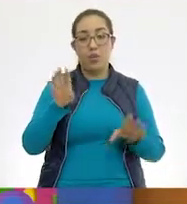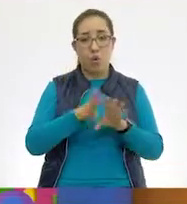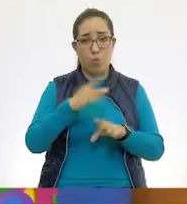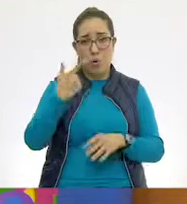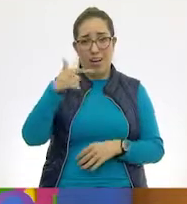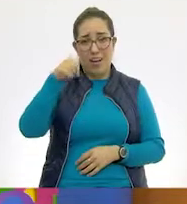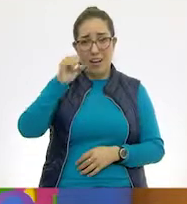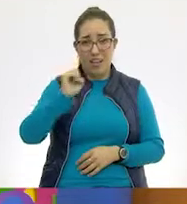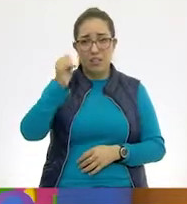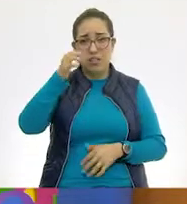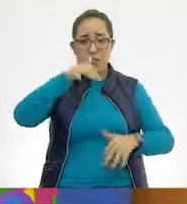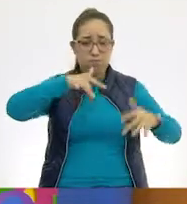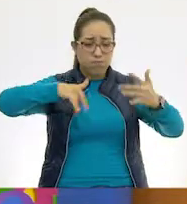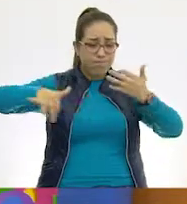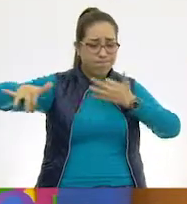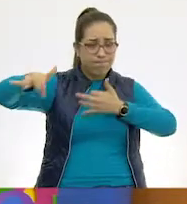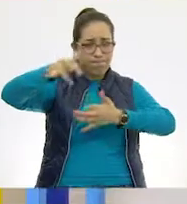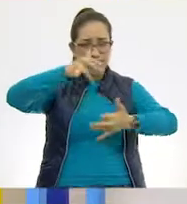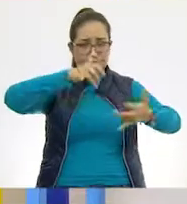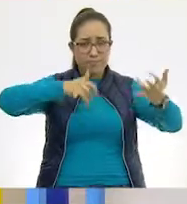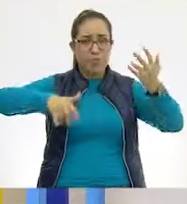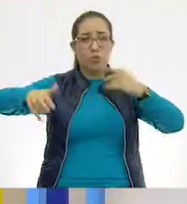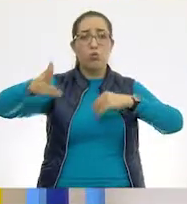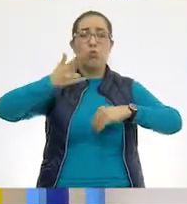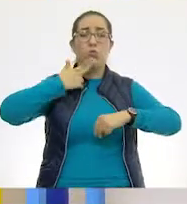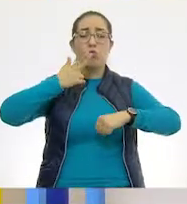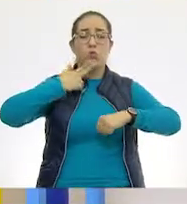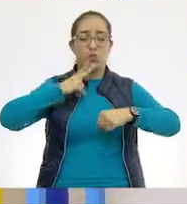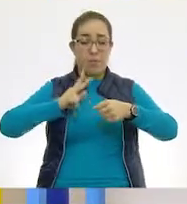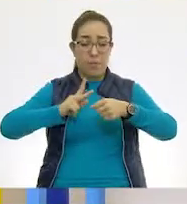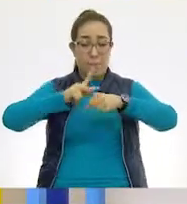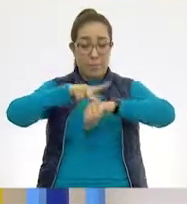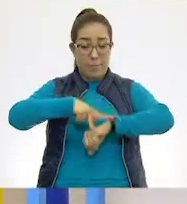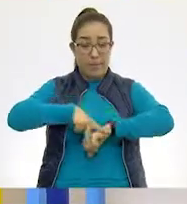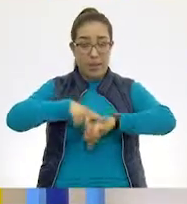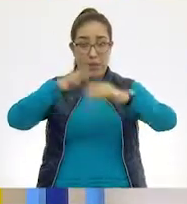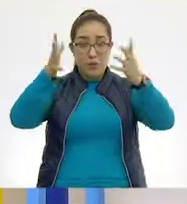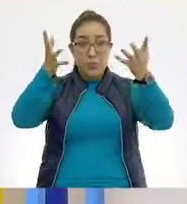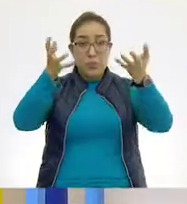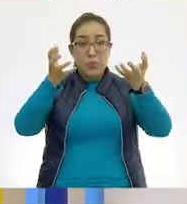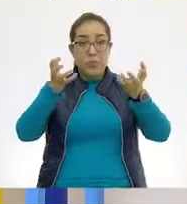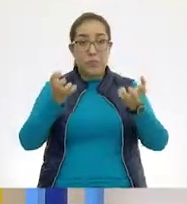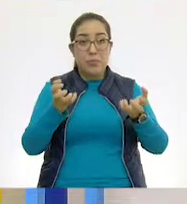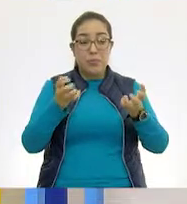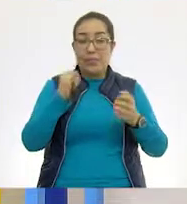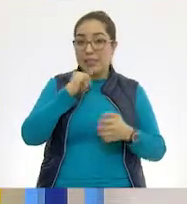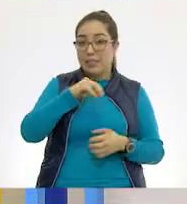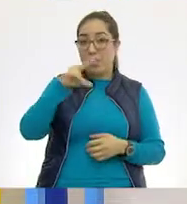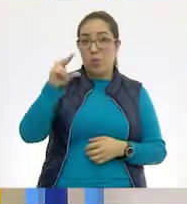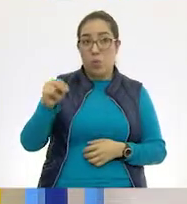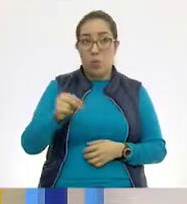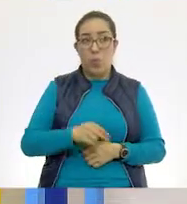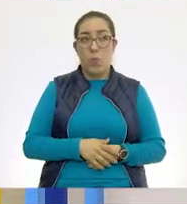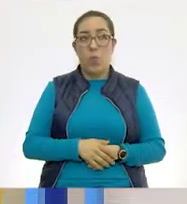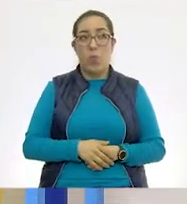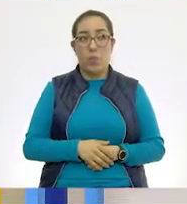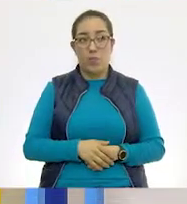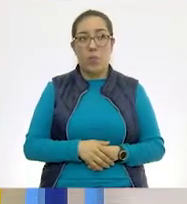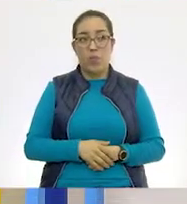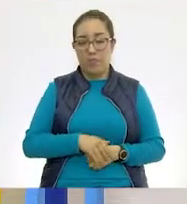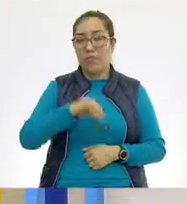de la piel. Estos animales con respiración cutánea, ¿realizan el intercambio de gases a través de la piel? A través de la piel. ¡Sí!